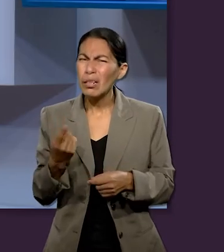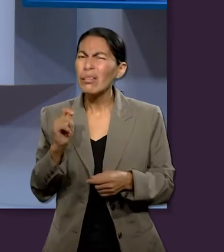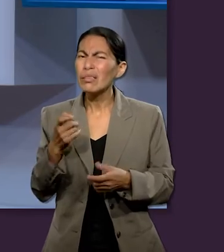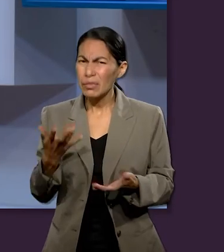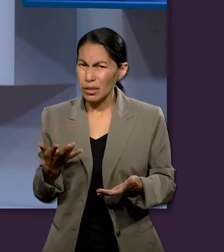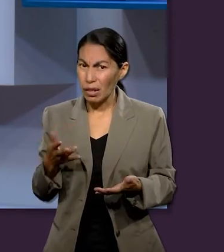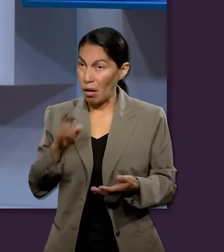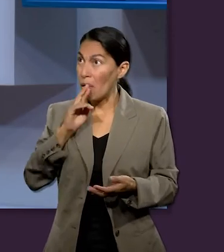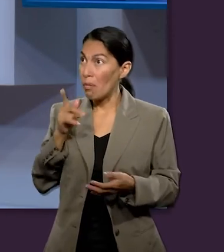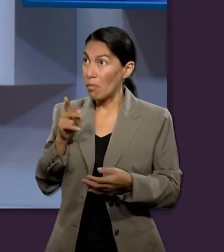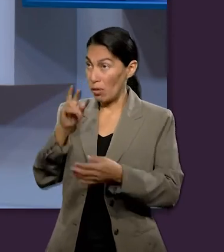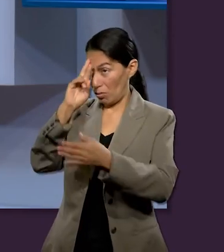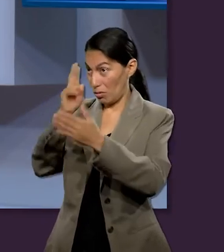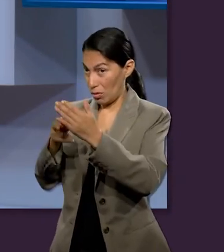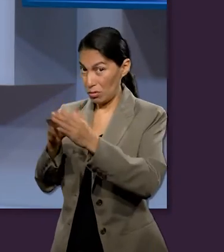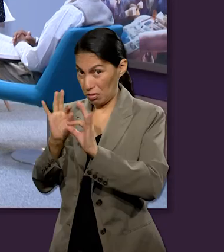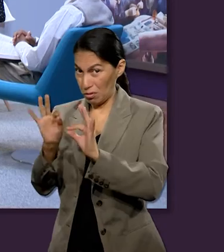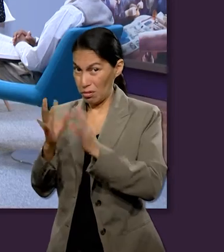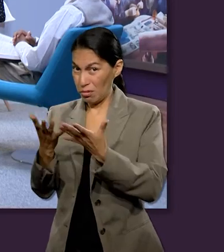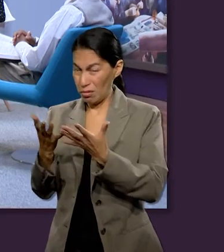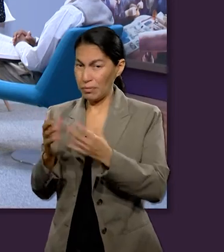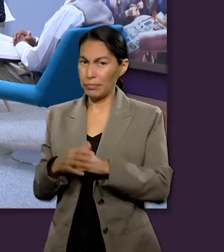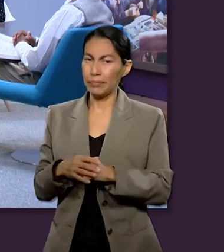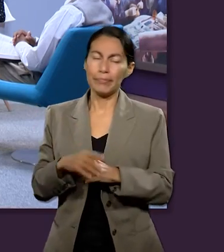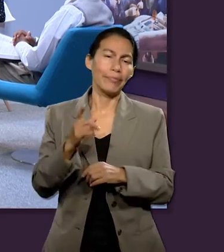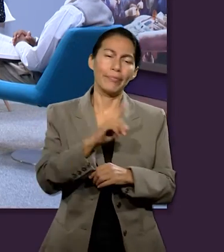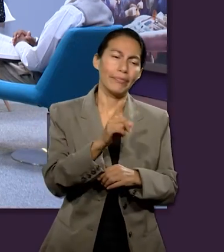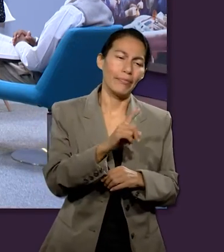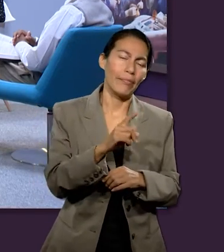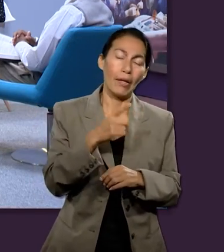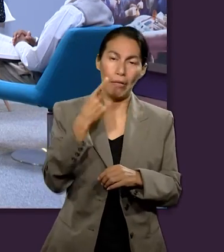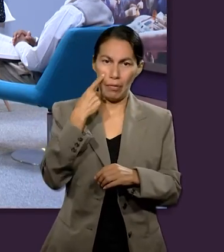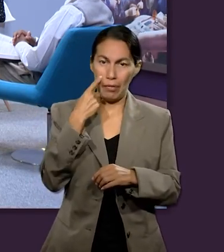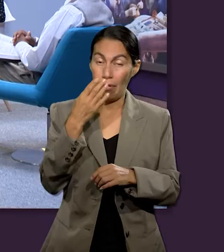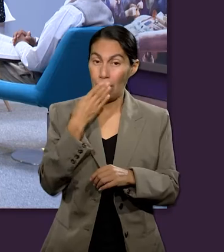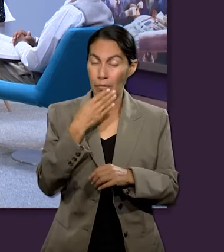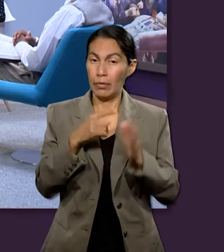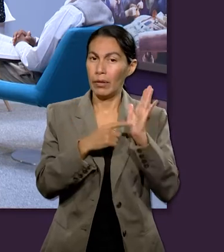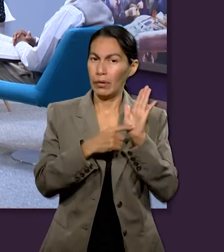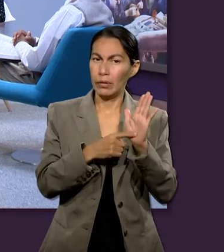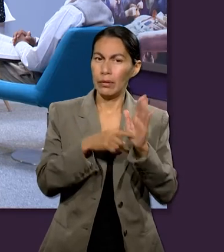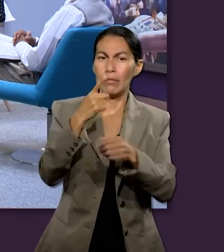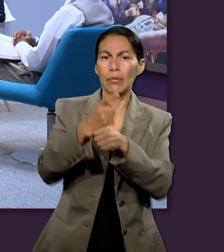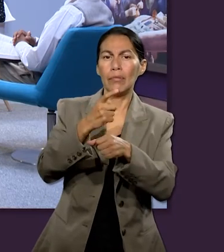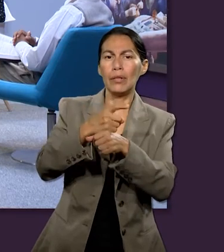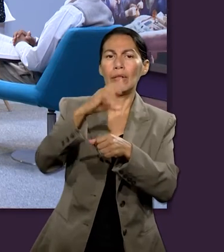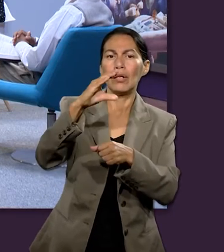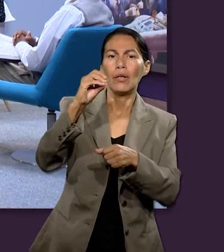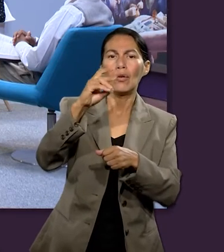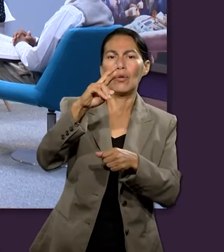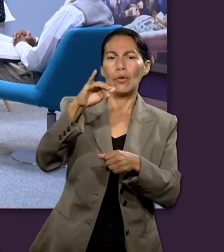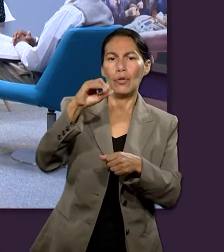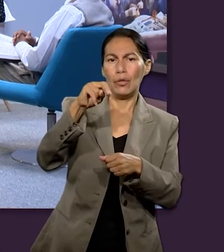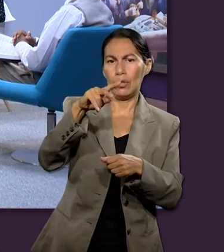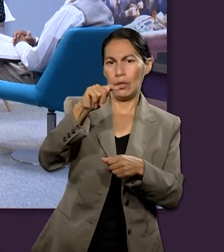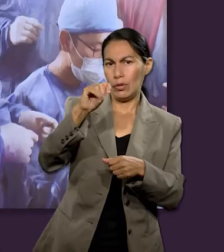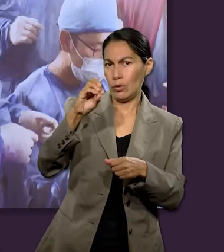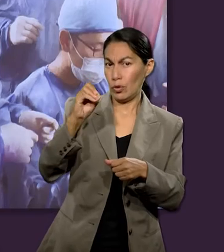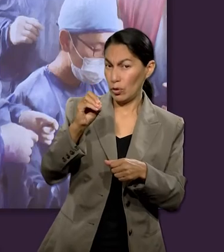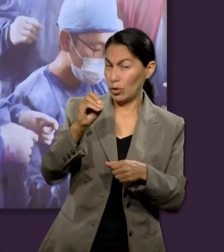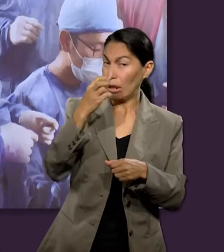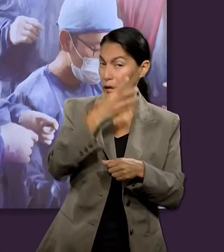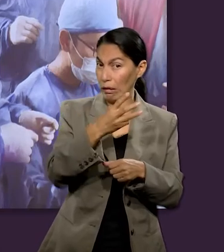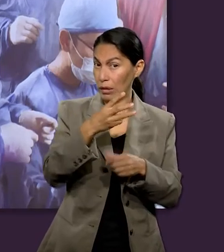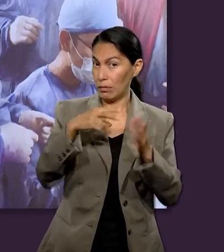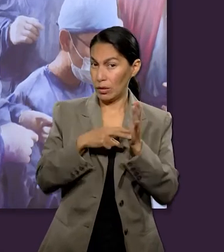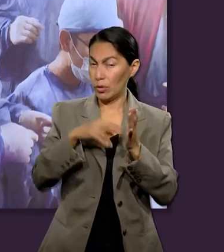solo enfocarnos en lo espiritual? No, claro que sí, debemos preocuparnos. Y eso lo confirmamos con Primera de Corintios, capítulo